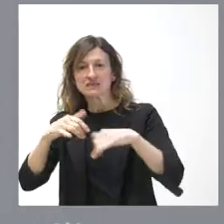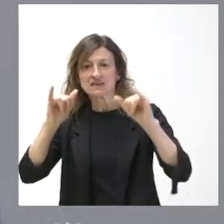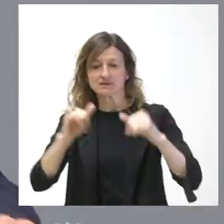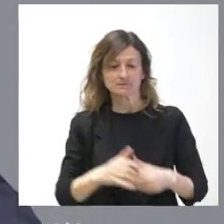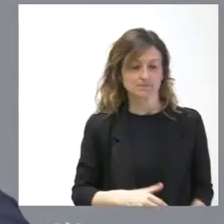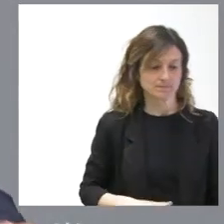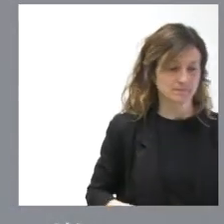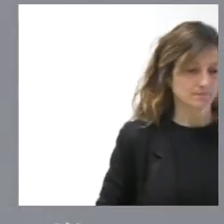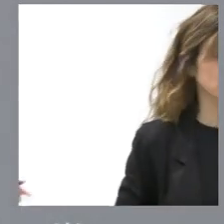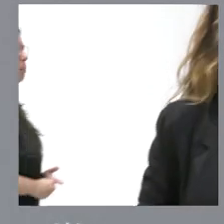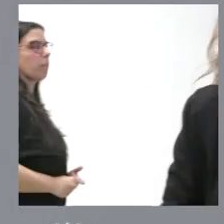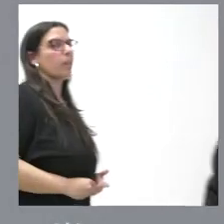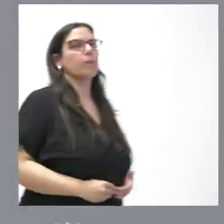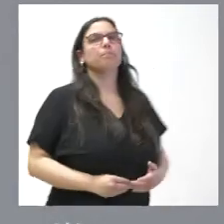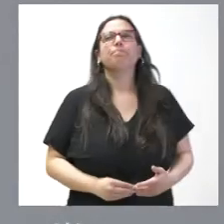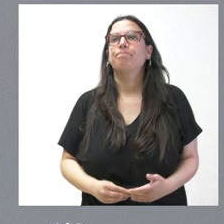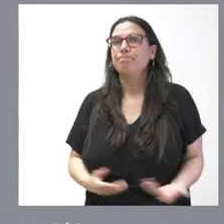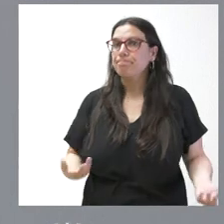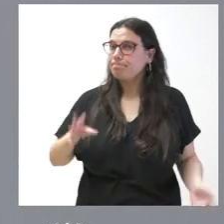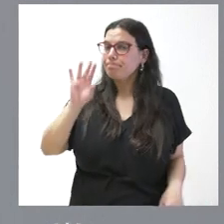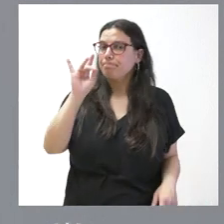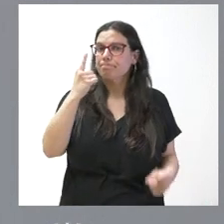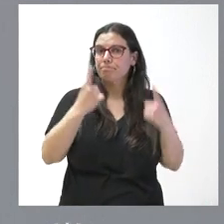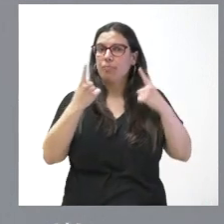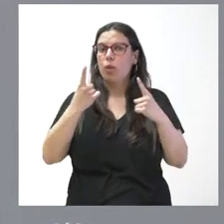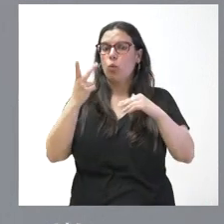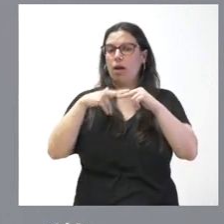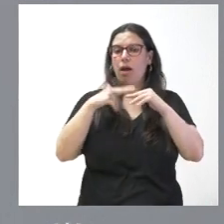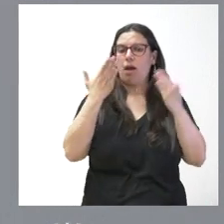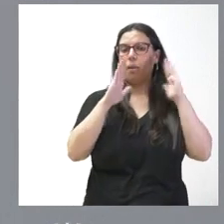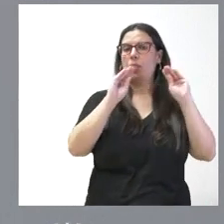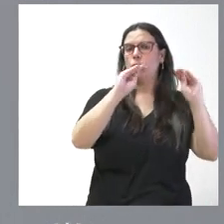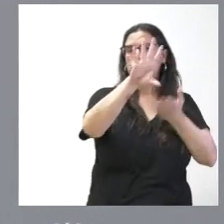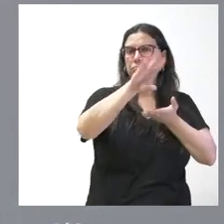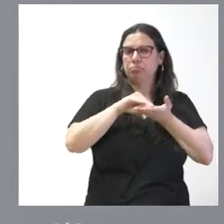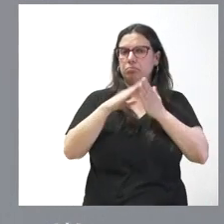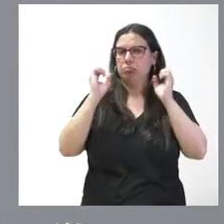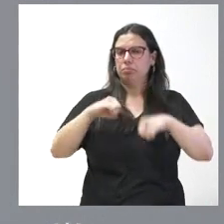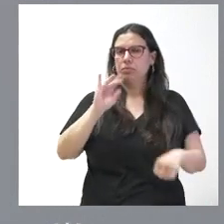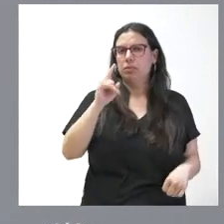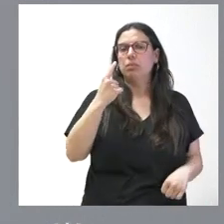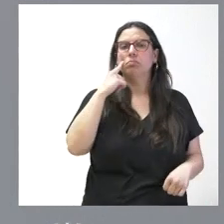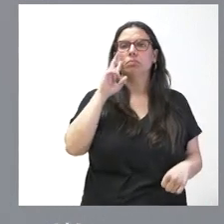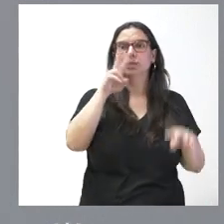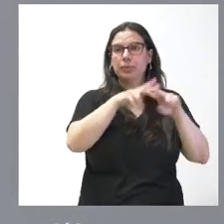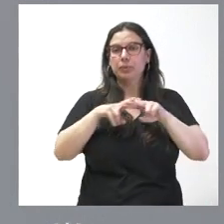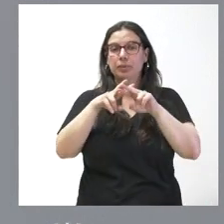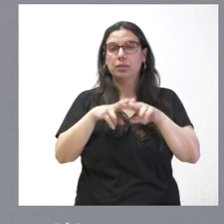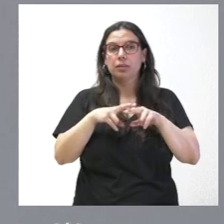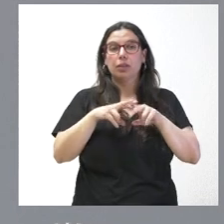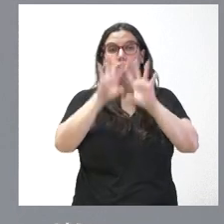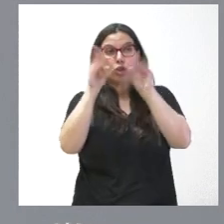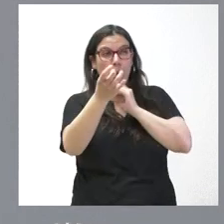sí que ha habido varias enmiendas que se han aprobado en el trámite de la comisión yo creo que si usted lo repasa verá que hay varios partidos políticos de la oposición ¿de cuántas?